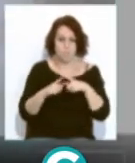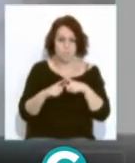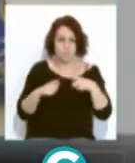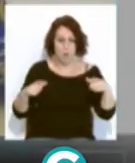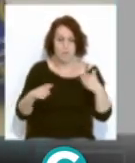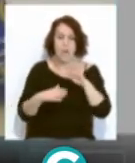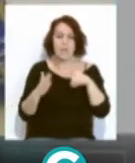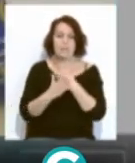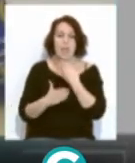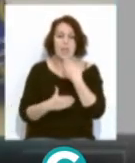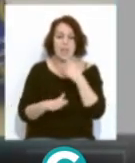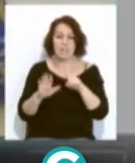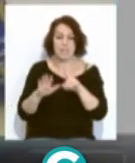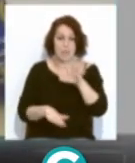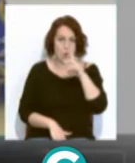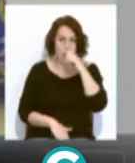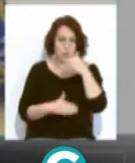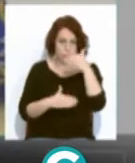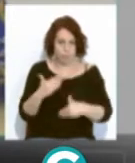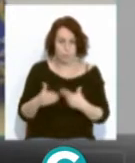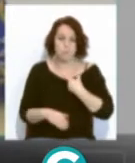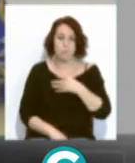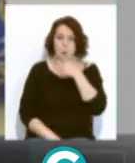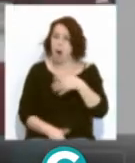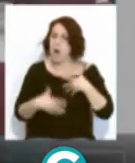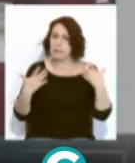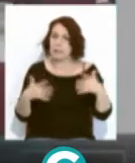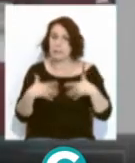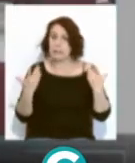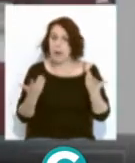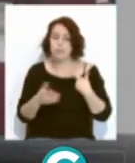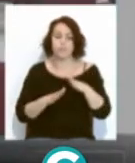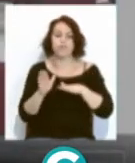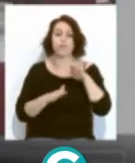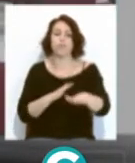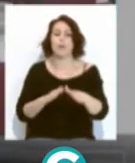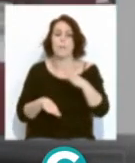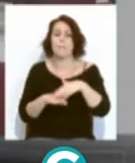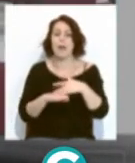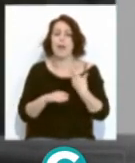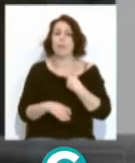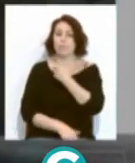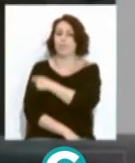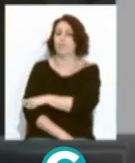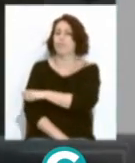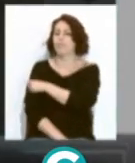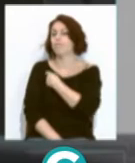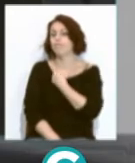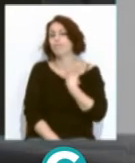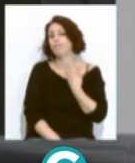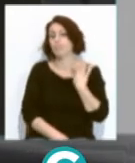los 65 años, y un motivo de alegría es un paso adelante para vacunar con mayor